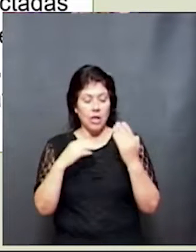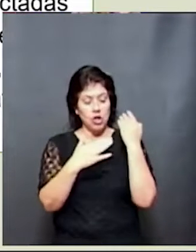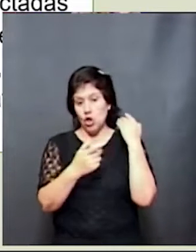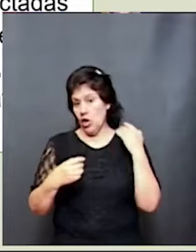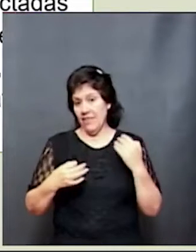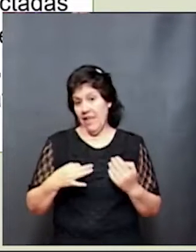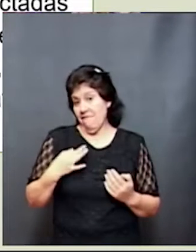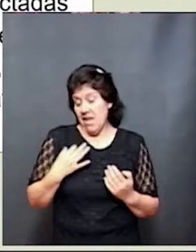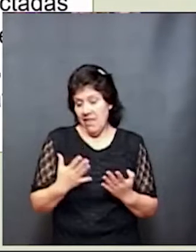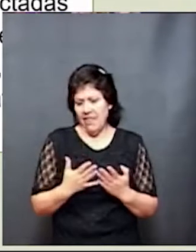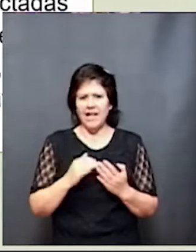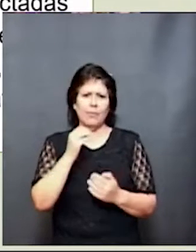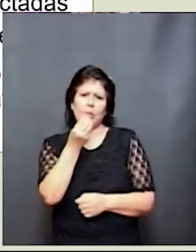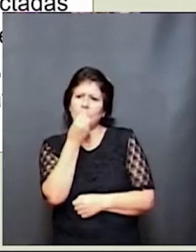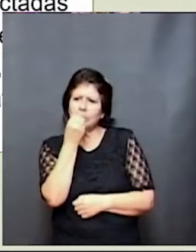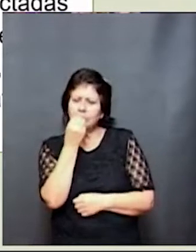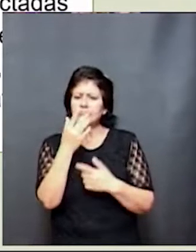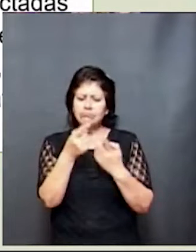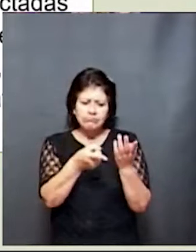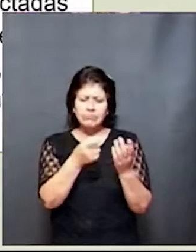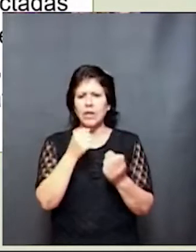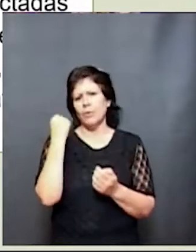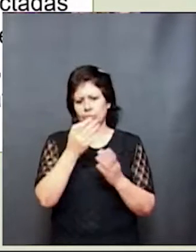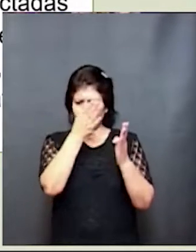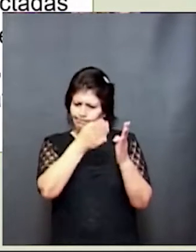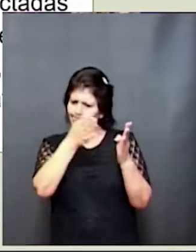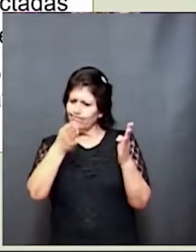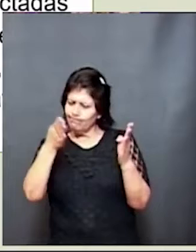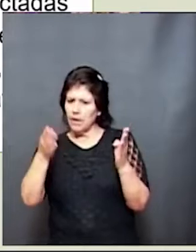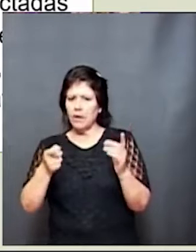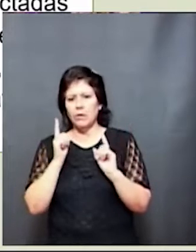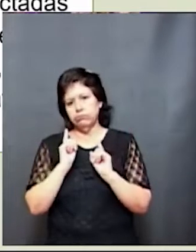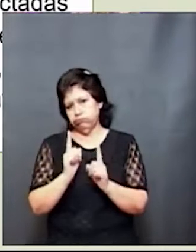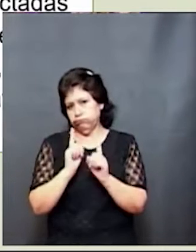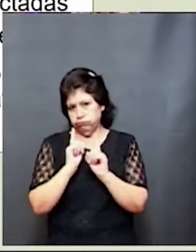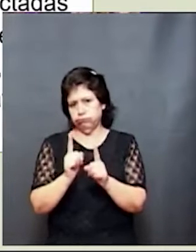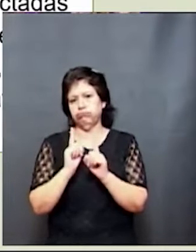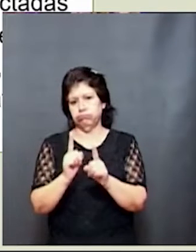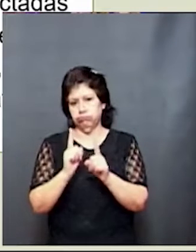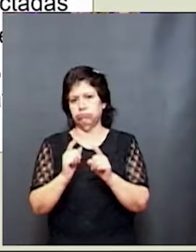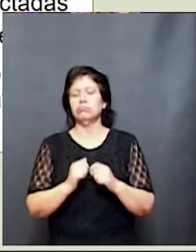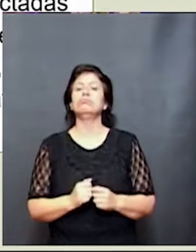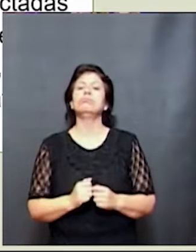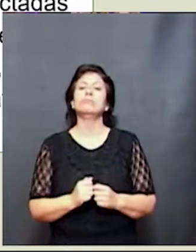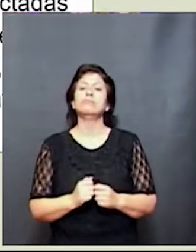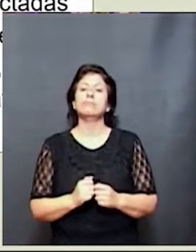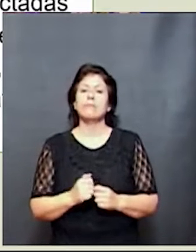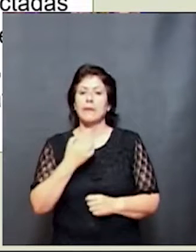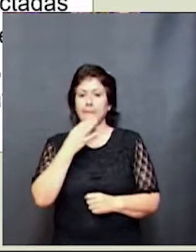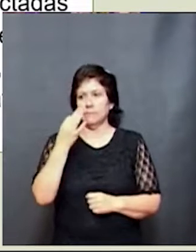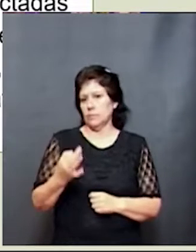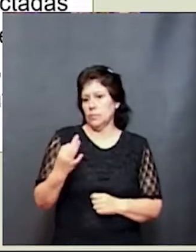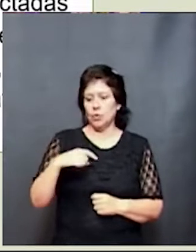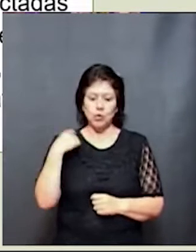va a afectar alguna de estas fases de forma permanente, si no está, realmente no nos